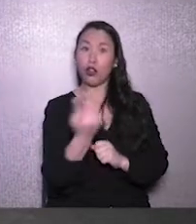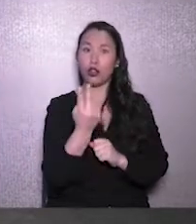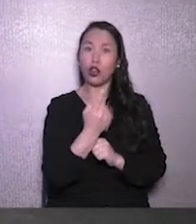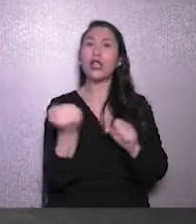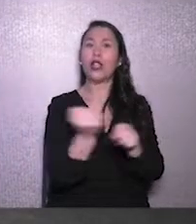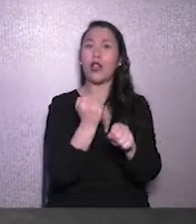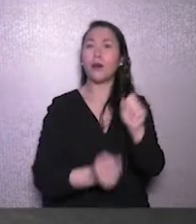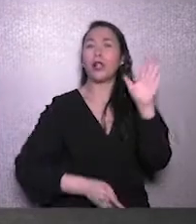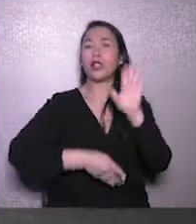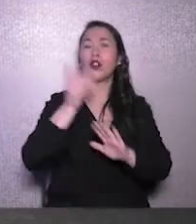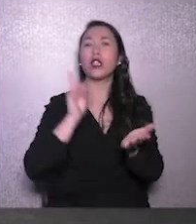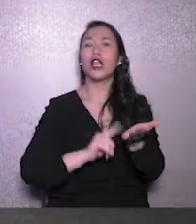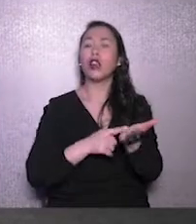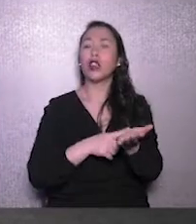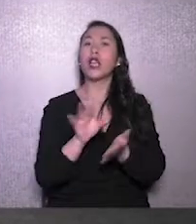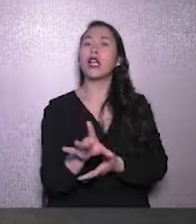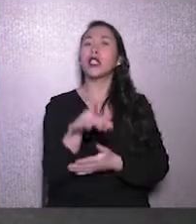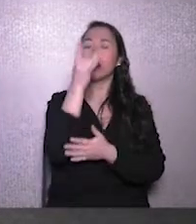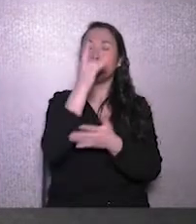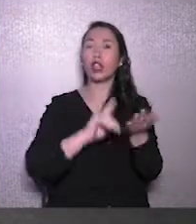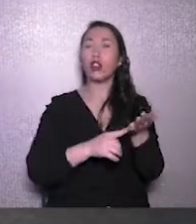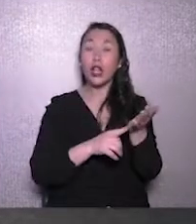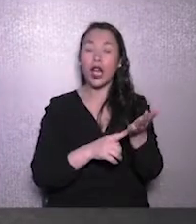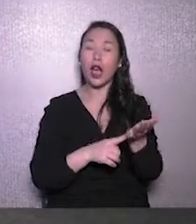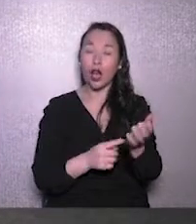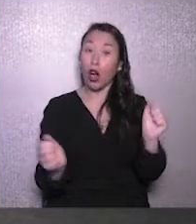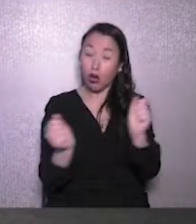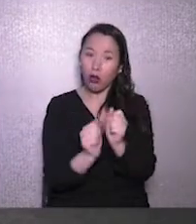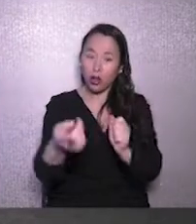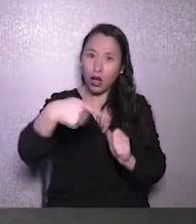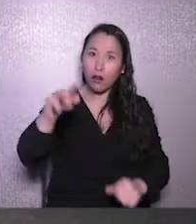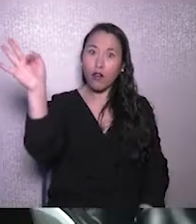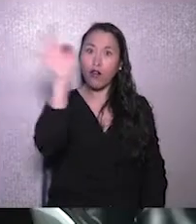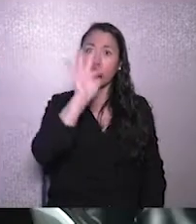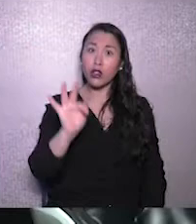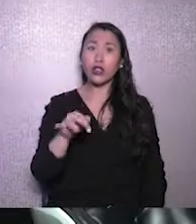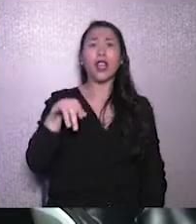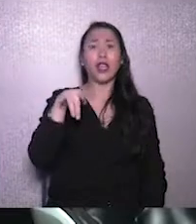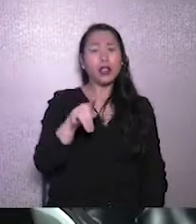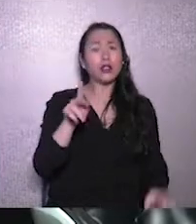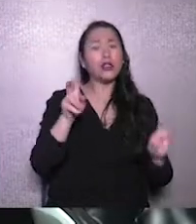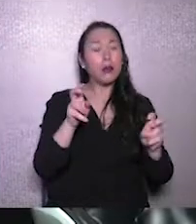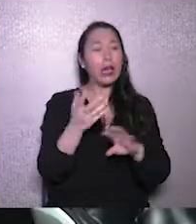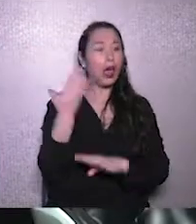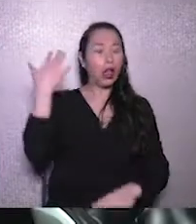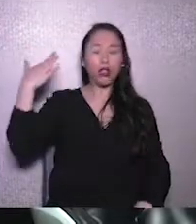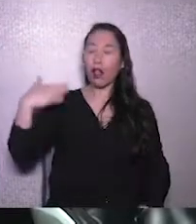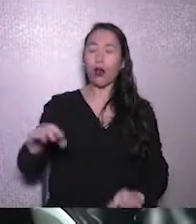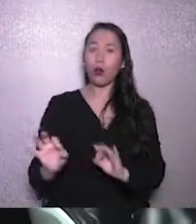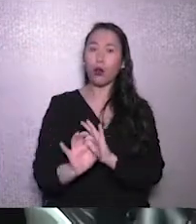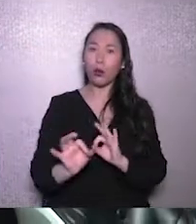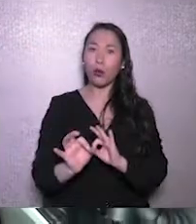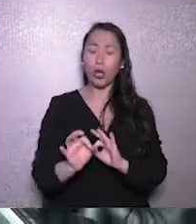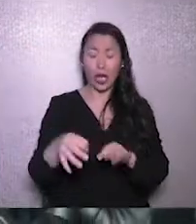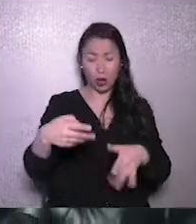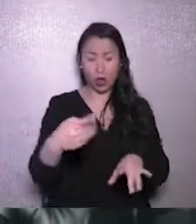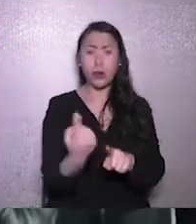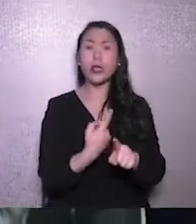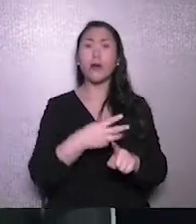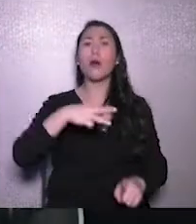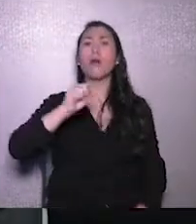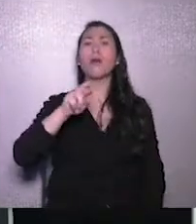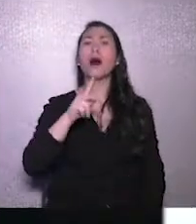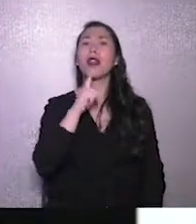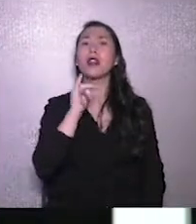tecnologías y la adopción tecnológica con ellos. Eso es una gran noticia. Esas son cosas que antes no pasábamos. Recién hablábamos con Martín, la